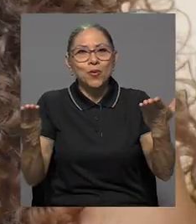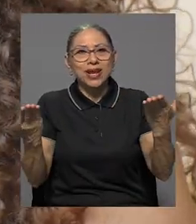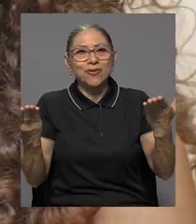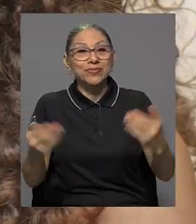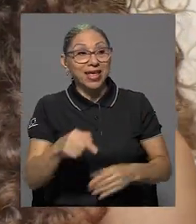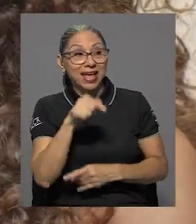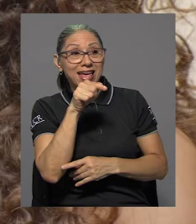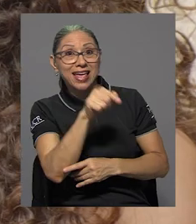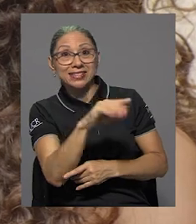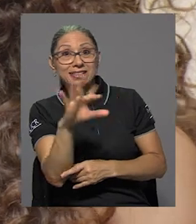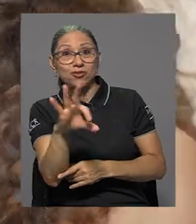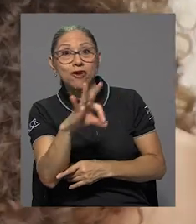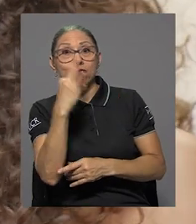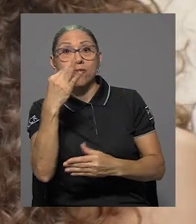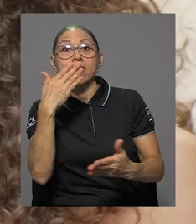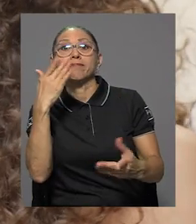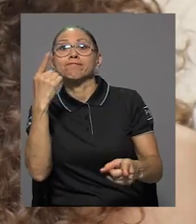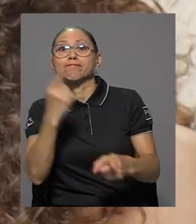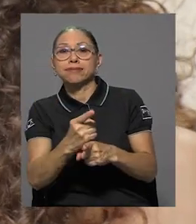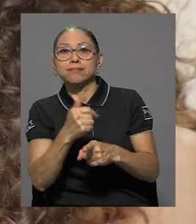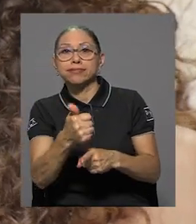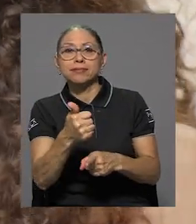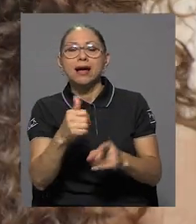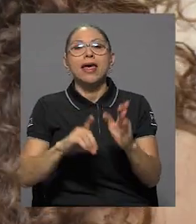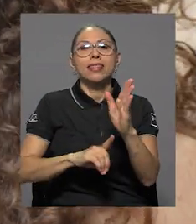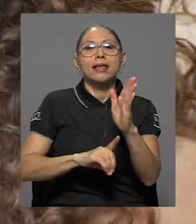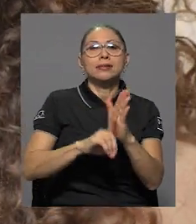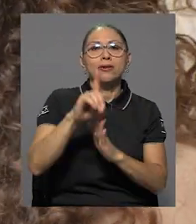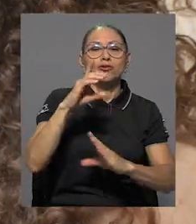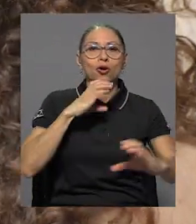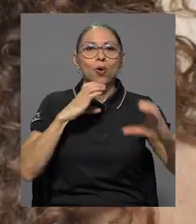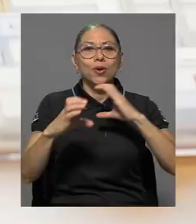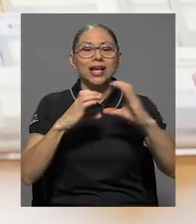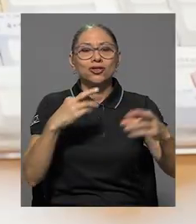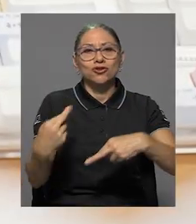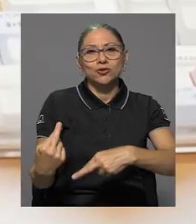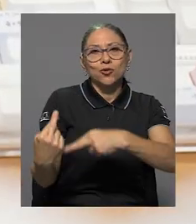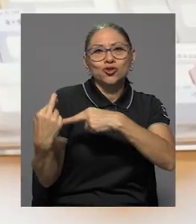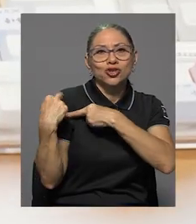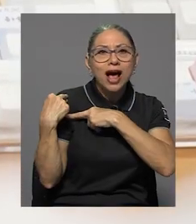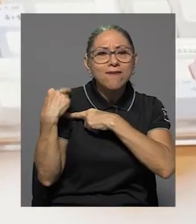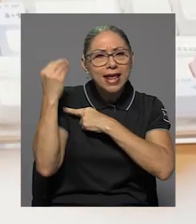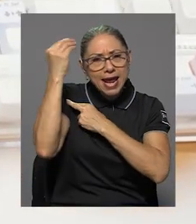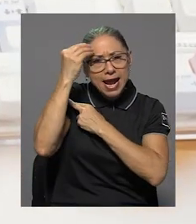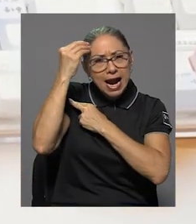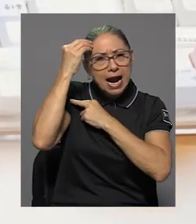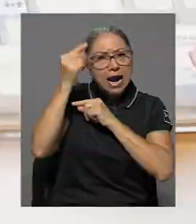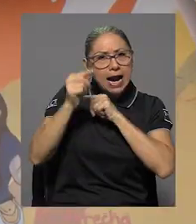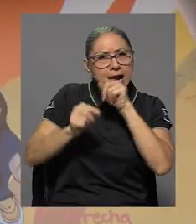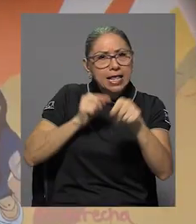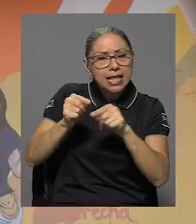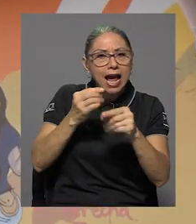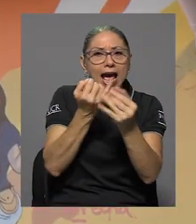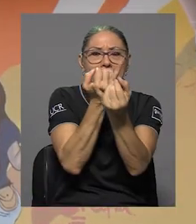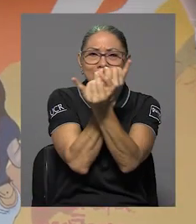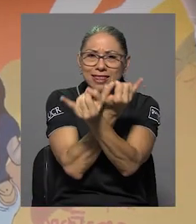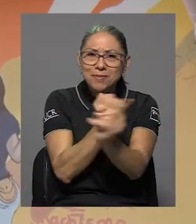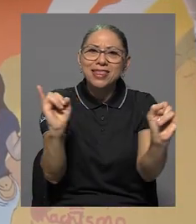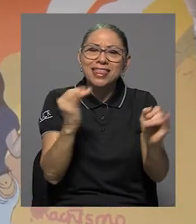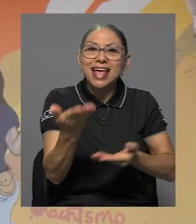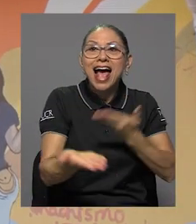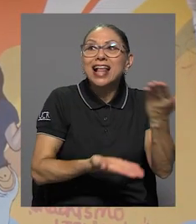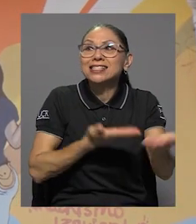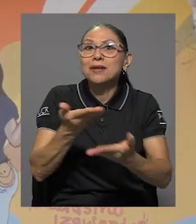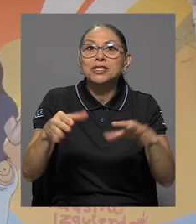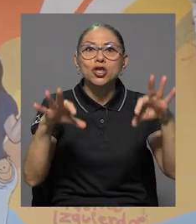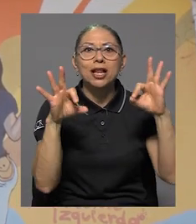en un canal óptimo para el desarrollo de una comunicación responsable, crítica e independiente al servicio del